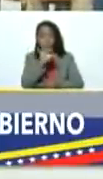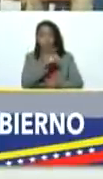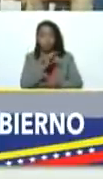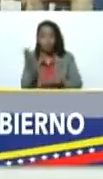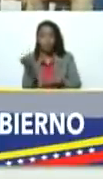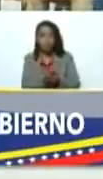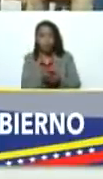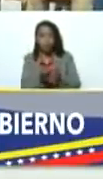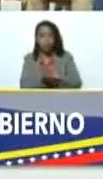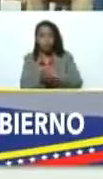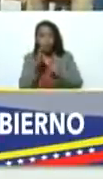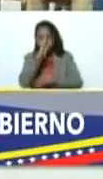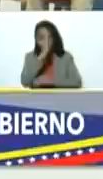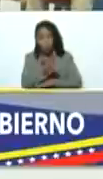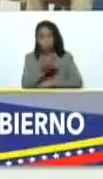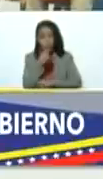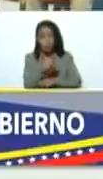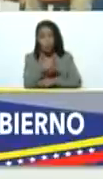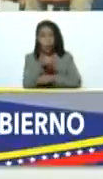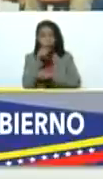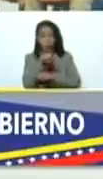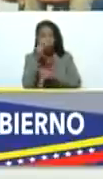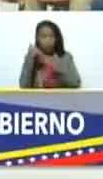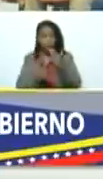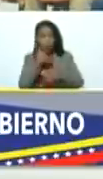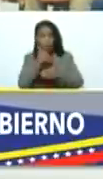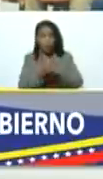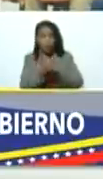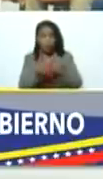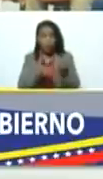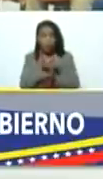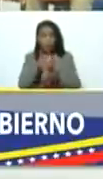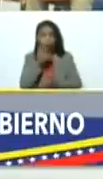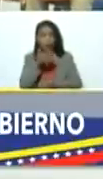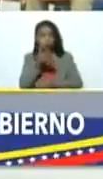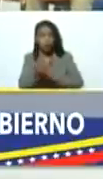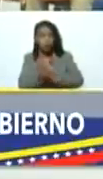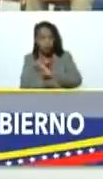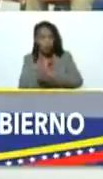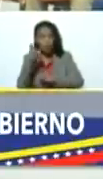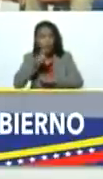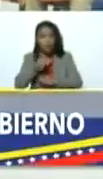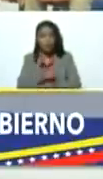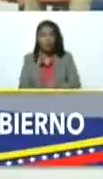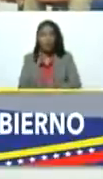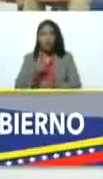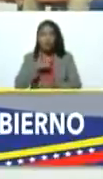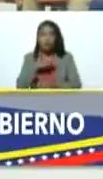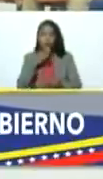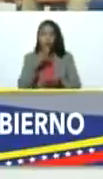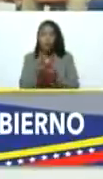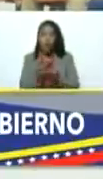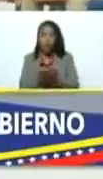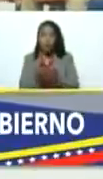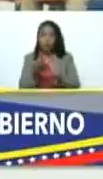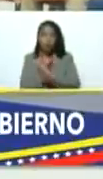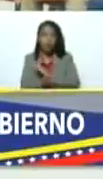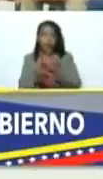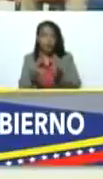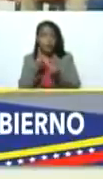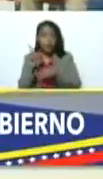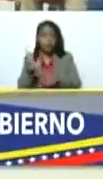direccionar el financiamiento hacia esos proyectos. De igual manera, hemos propuesto y hubo